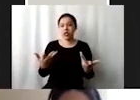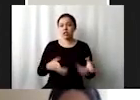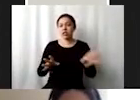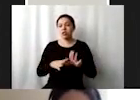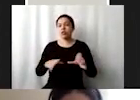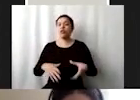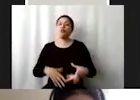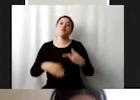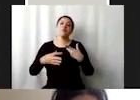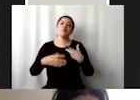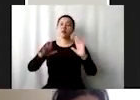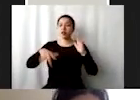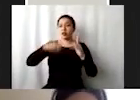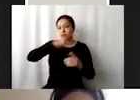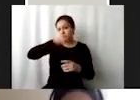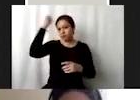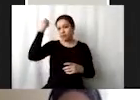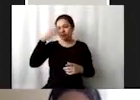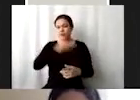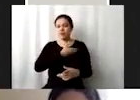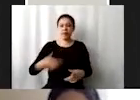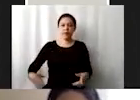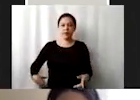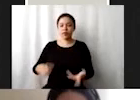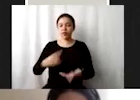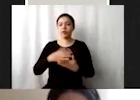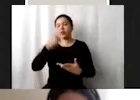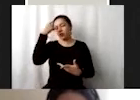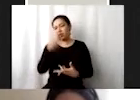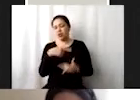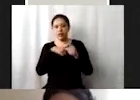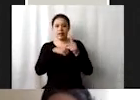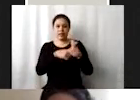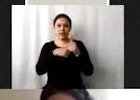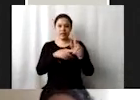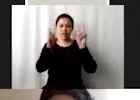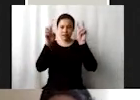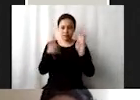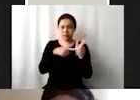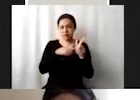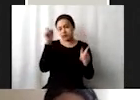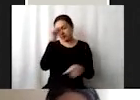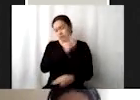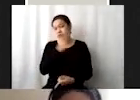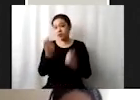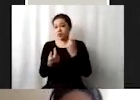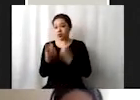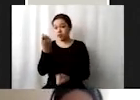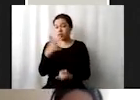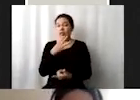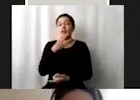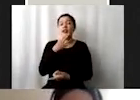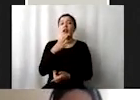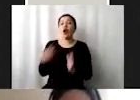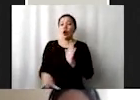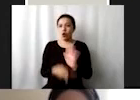impide que le den seguimiento adecuado a este tipo de temáticas aún así cuando en algunos casos aplique la reelección